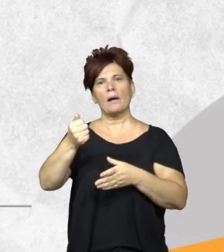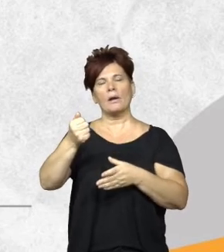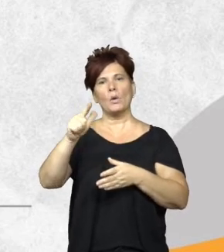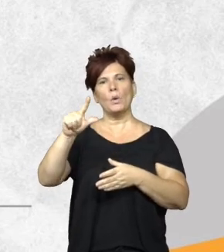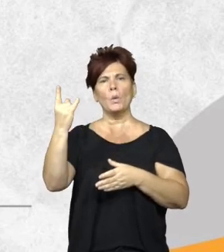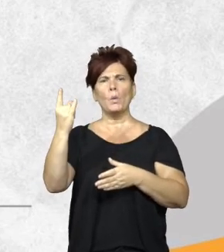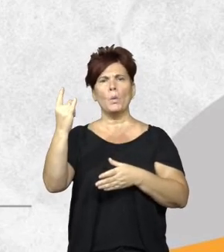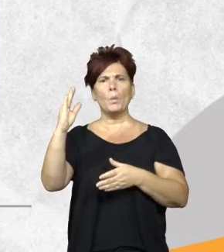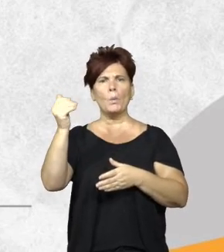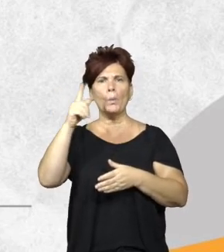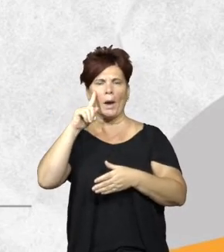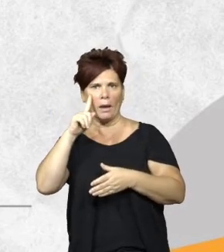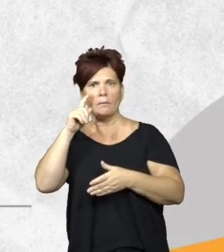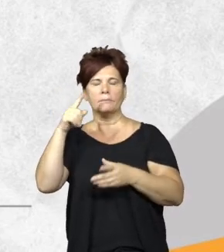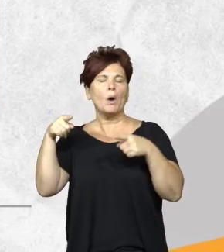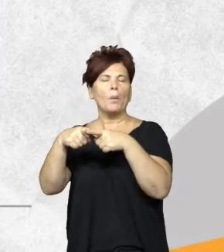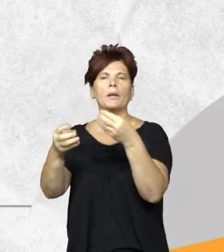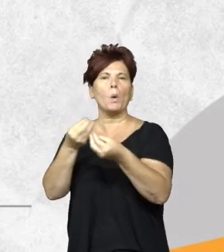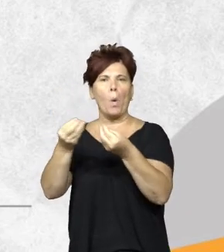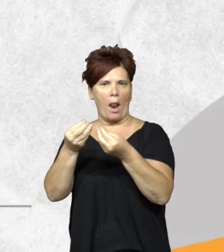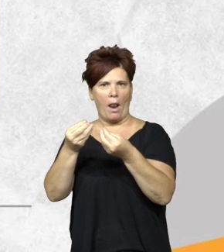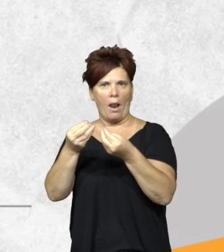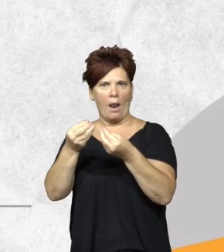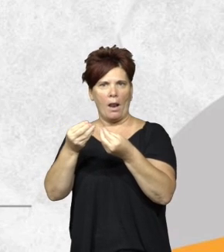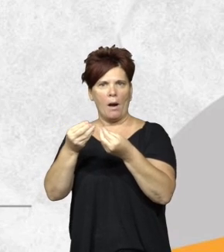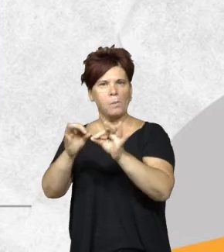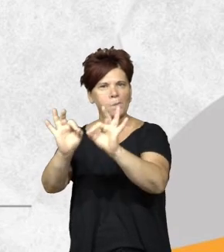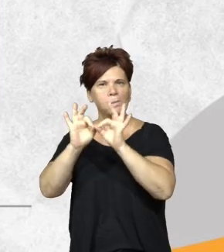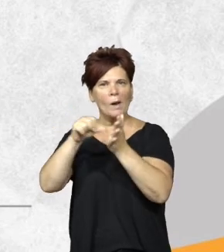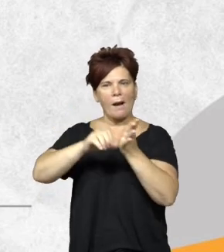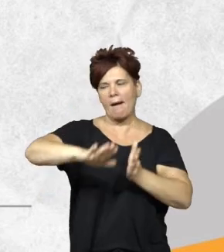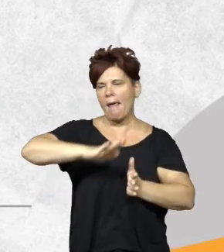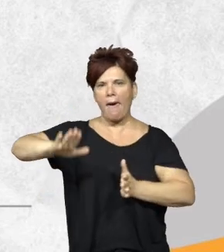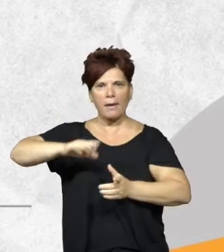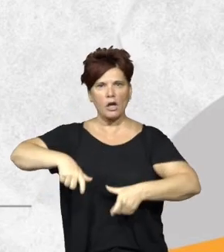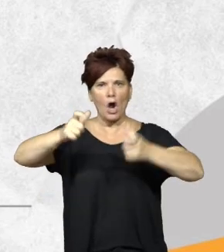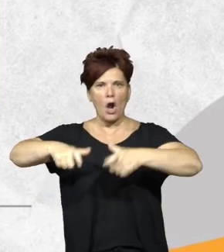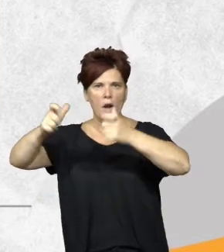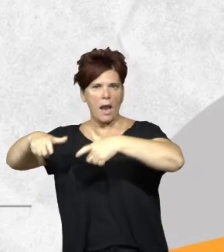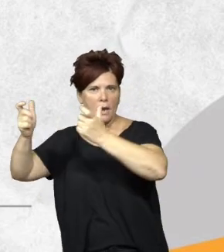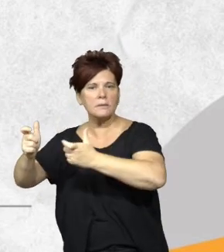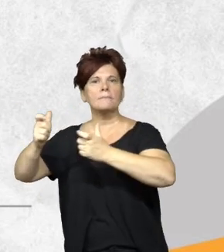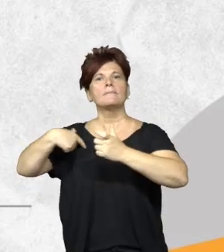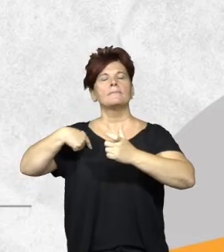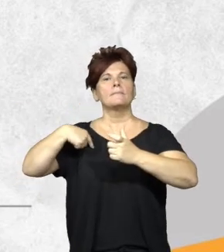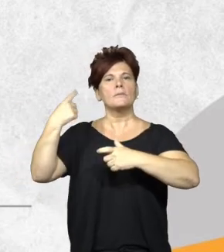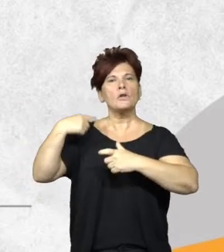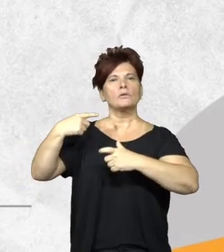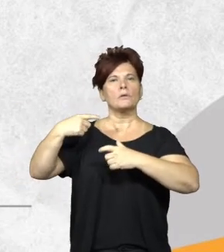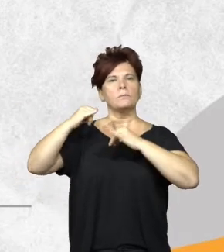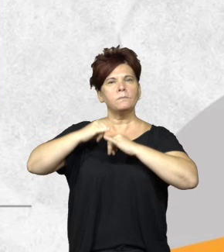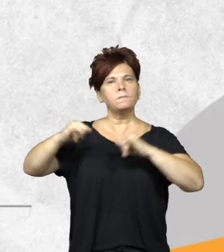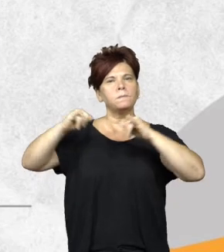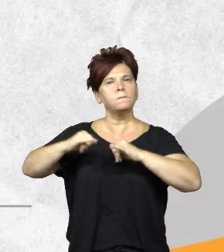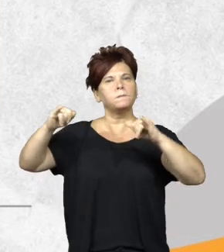la región del Espinal nuestro objetivo es completar todas las regiones forestales a medida que podamos ir promoviendo